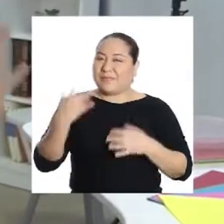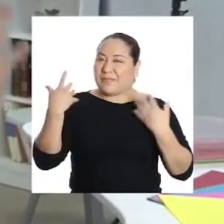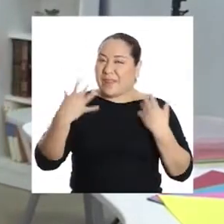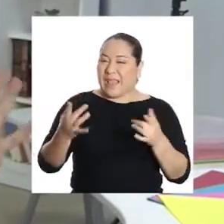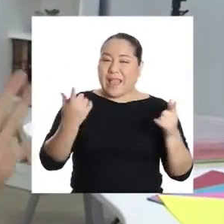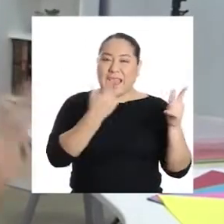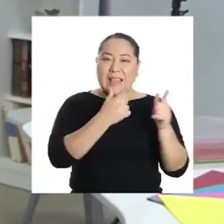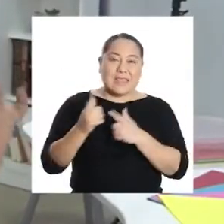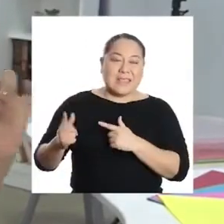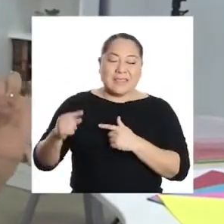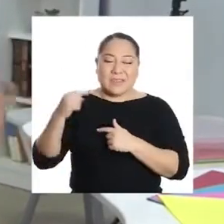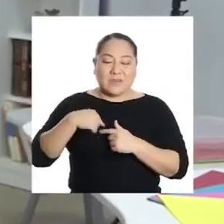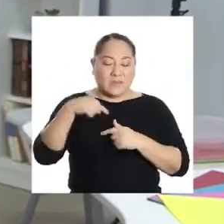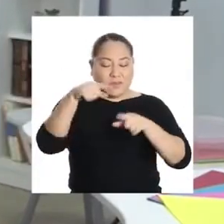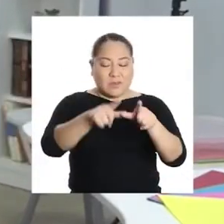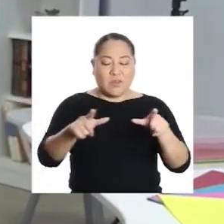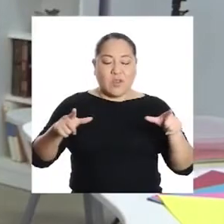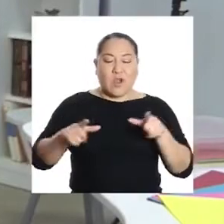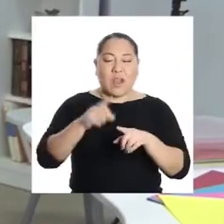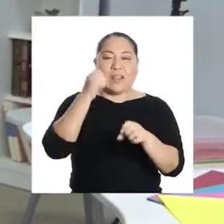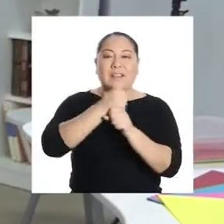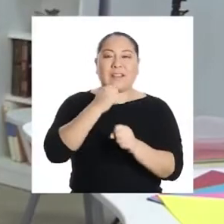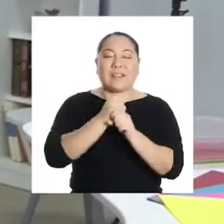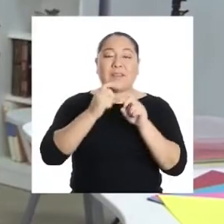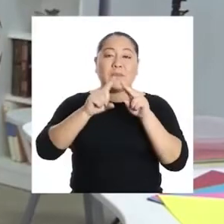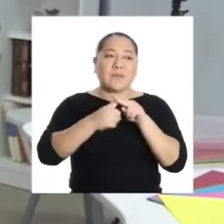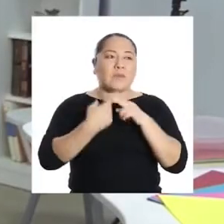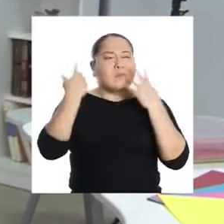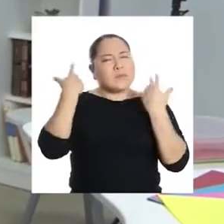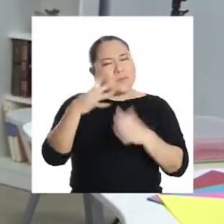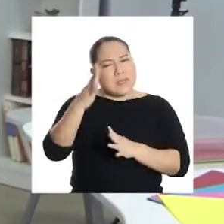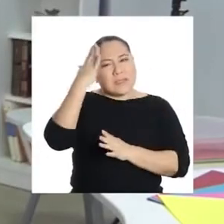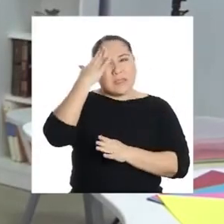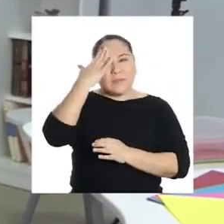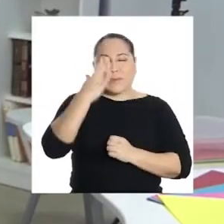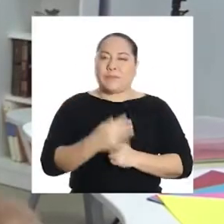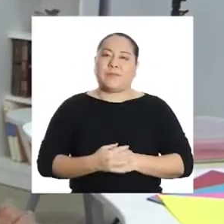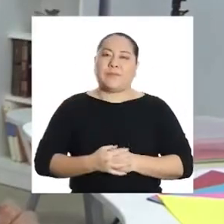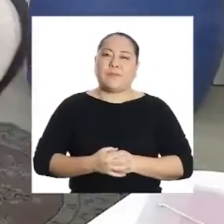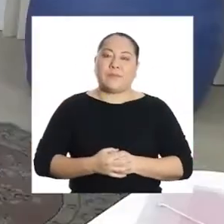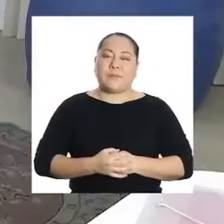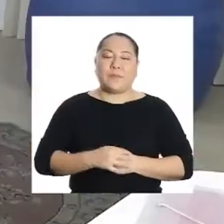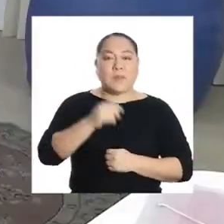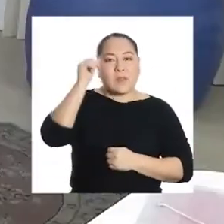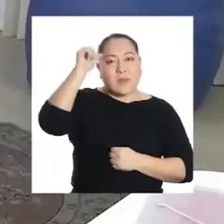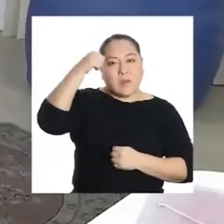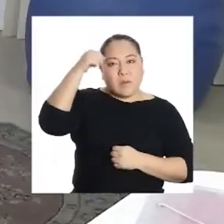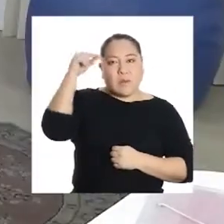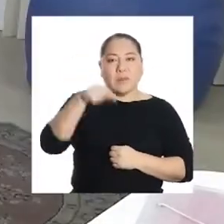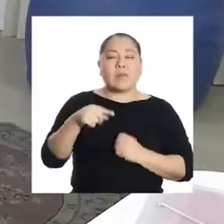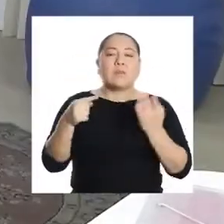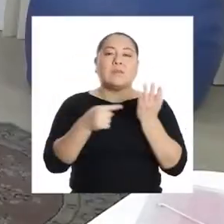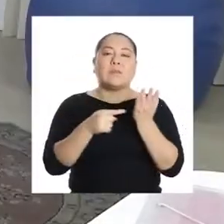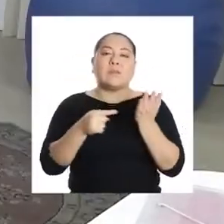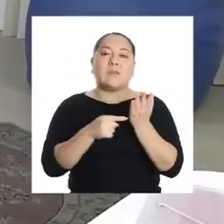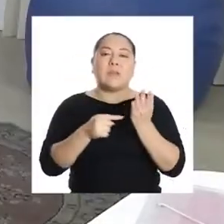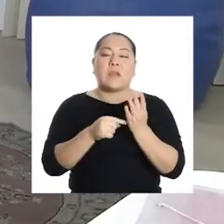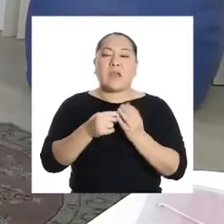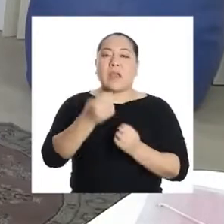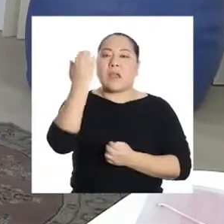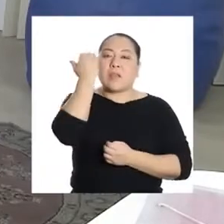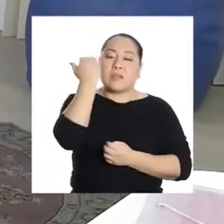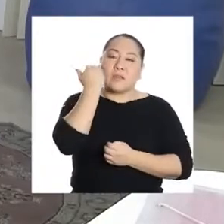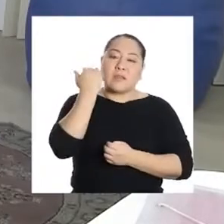Estoy lista en mi espacio de trabajo. Empecemos por lo que ya sabemos. Recuerdo que las tecnologías